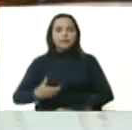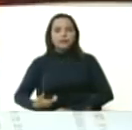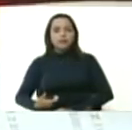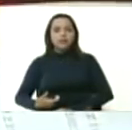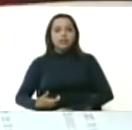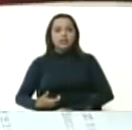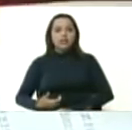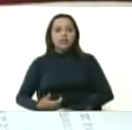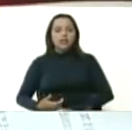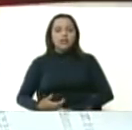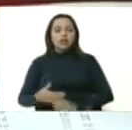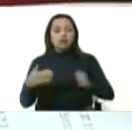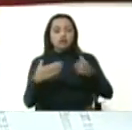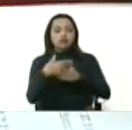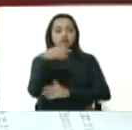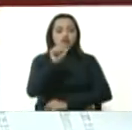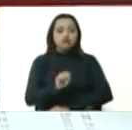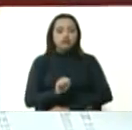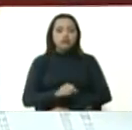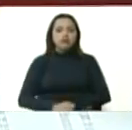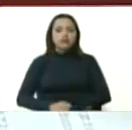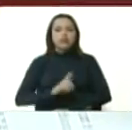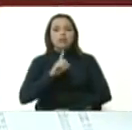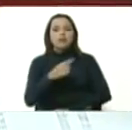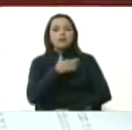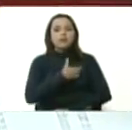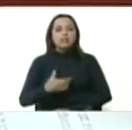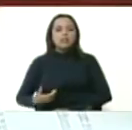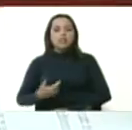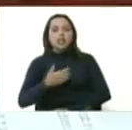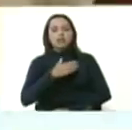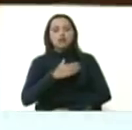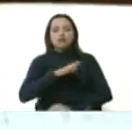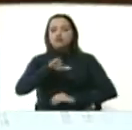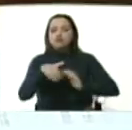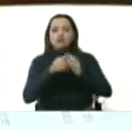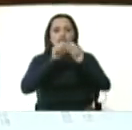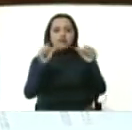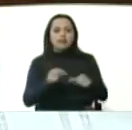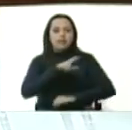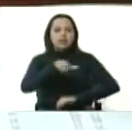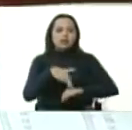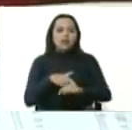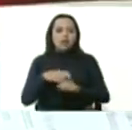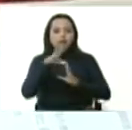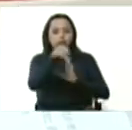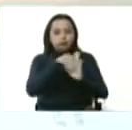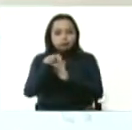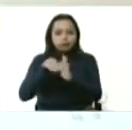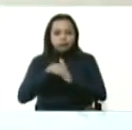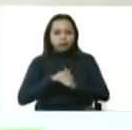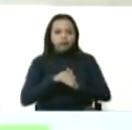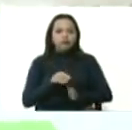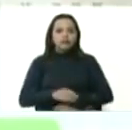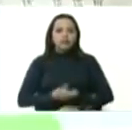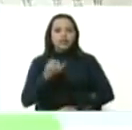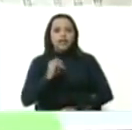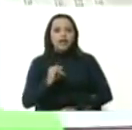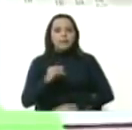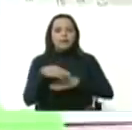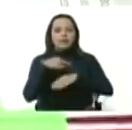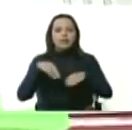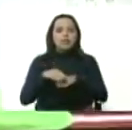presidenta en todo el sistema nacional de silos y centros de acopio que tiene el ministerio de agricultura y tierra